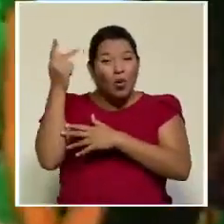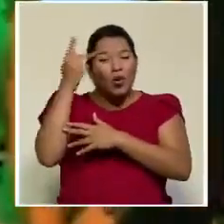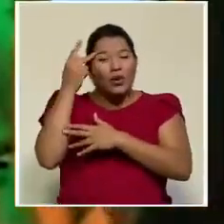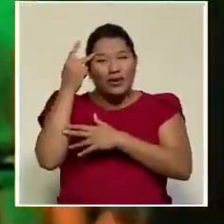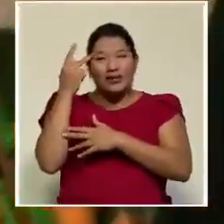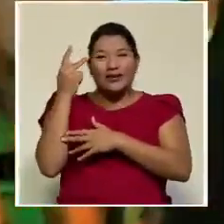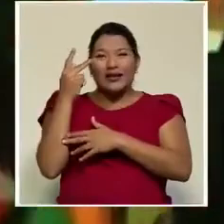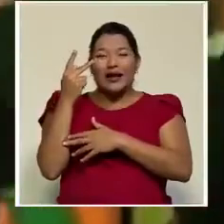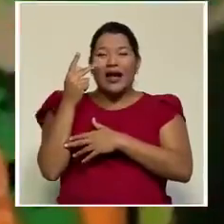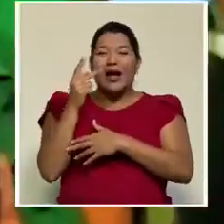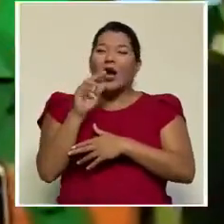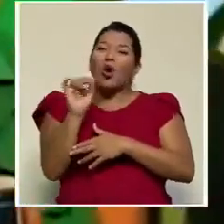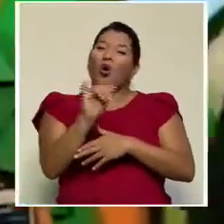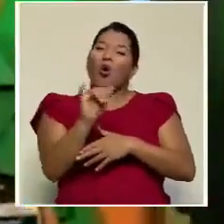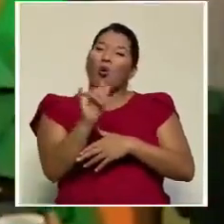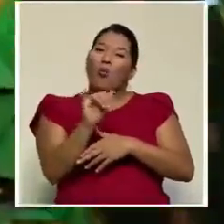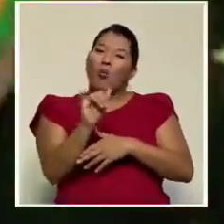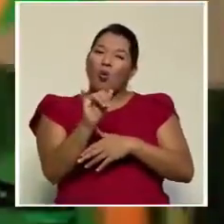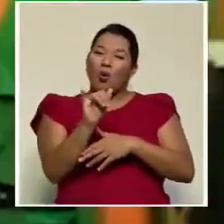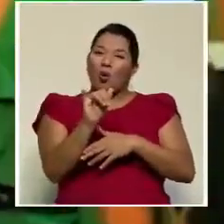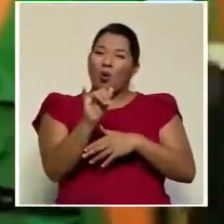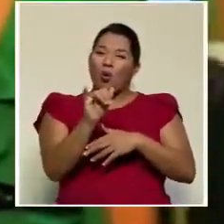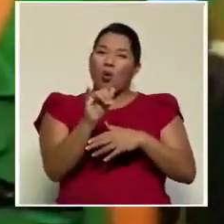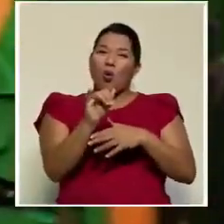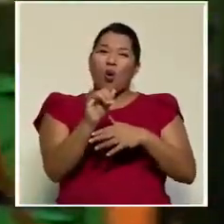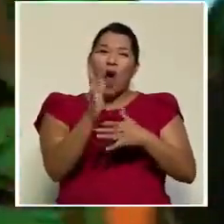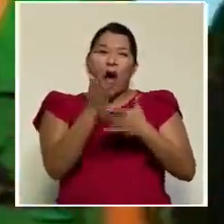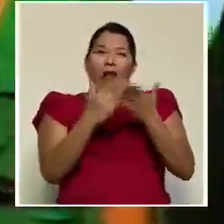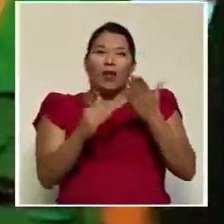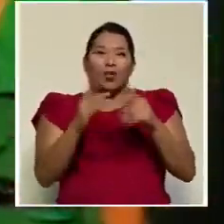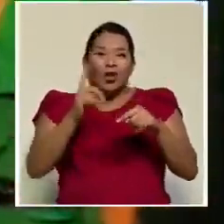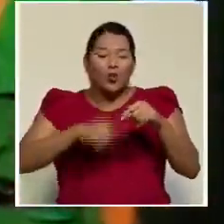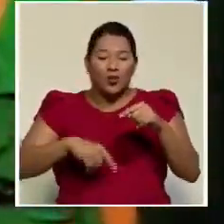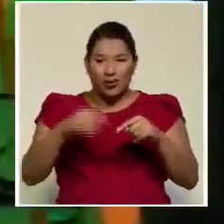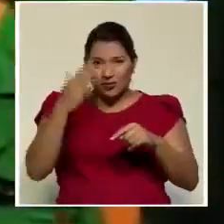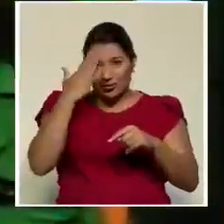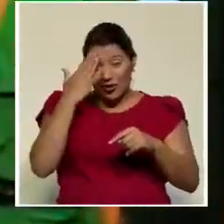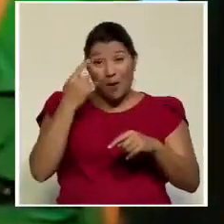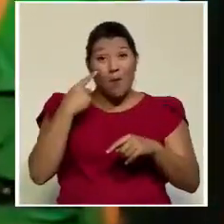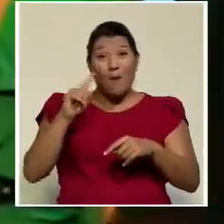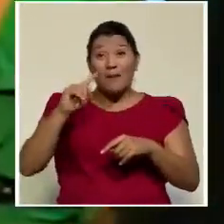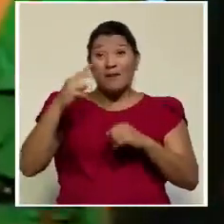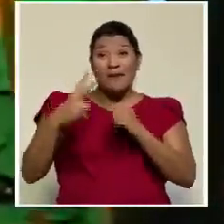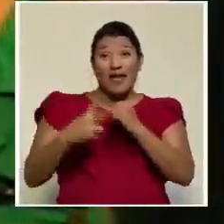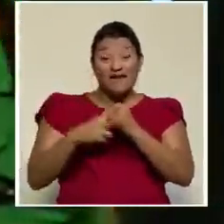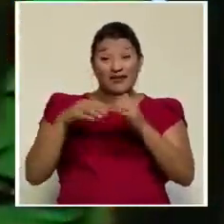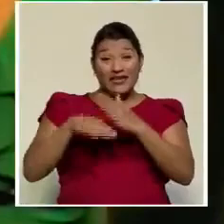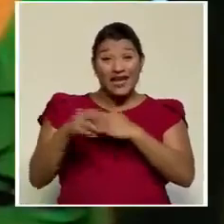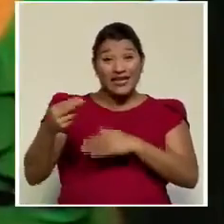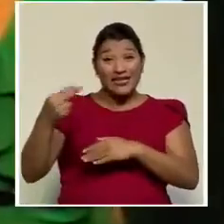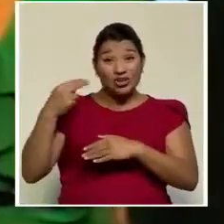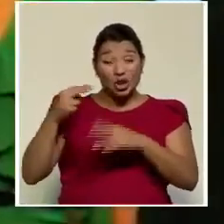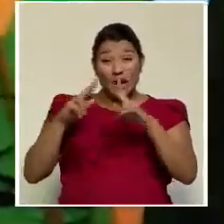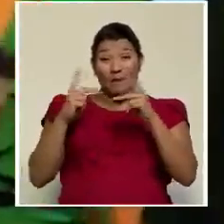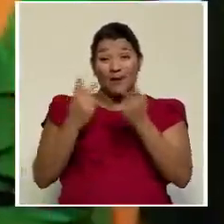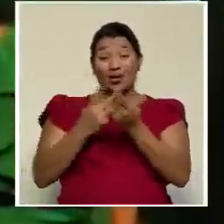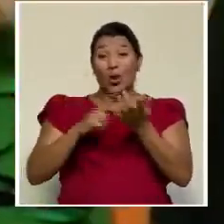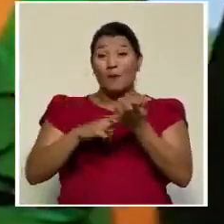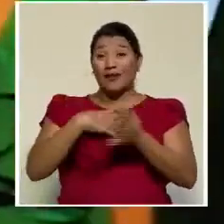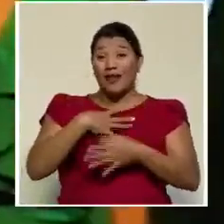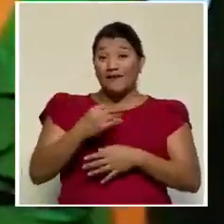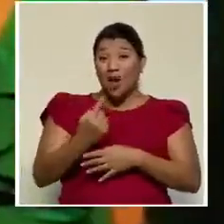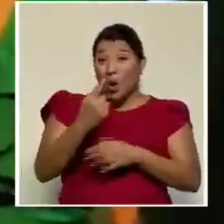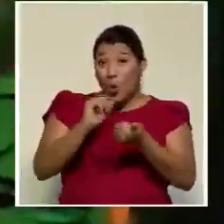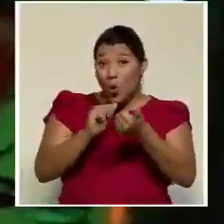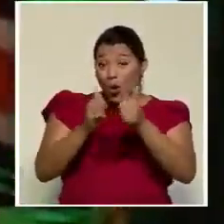convirtía en el arte de lo completamente imprevisible. Por primera vez en la historia de Liberación Nacional, un